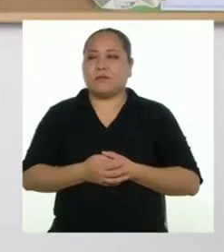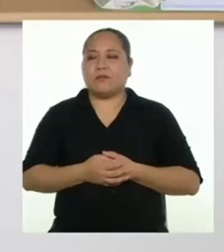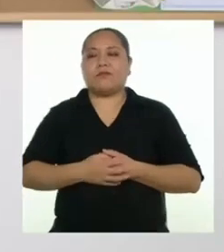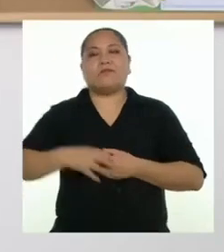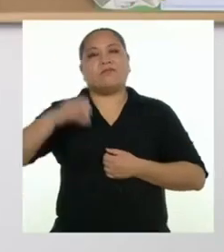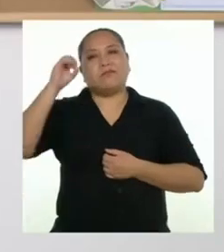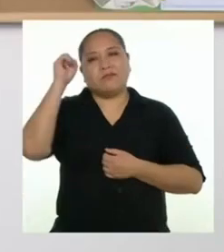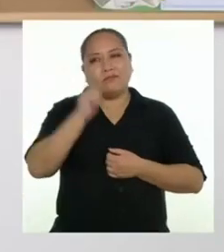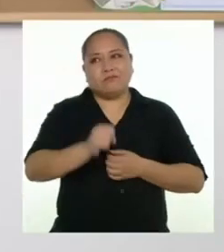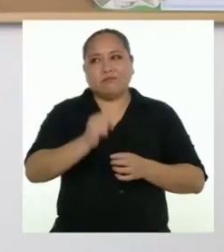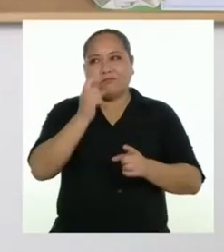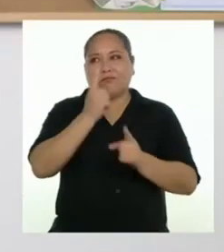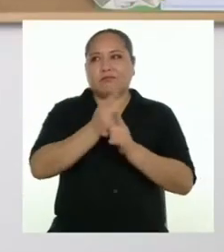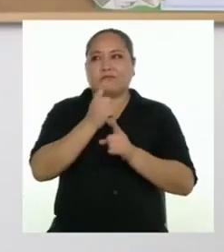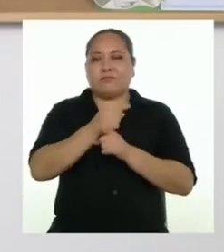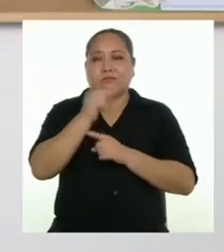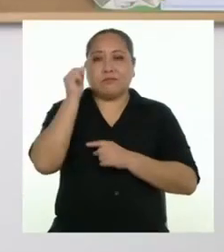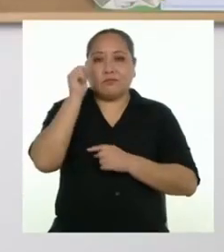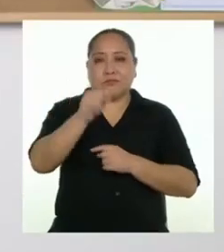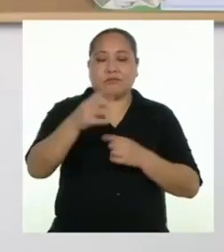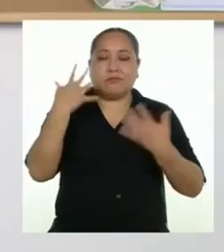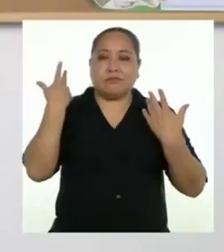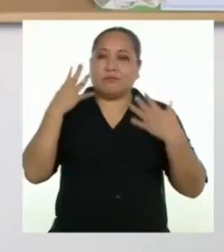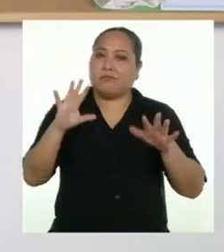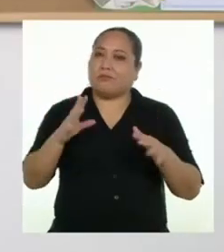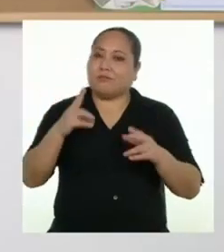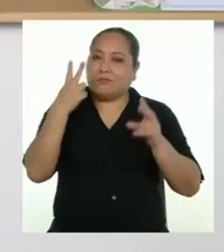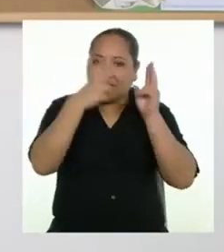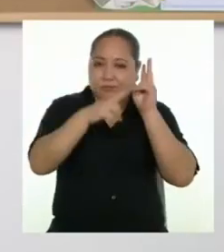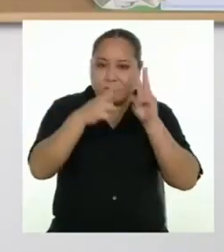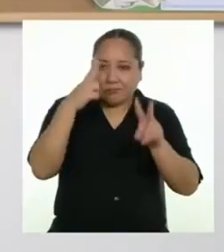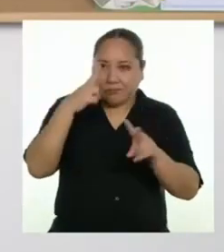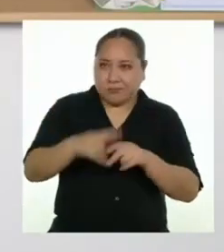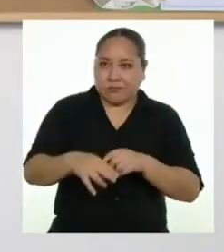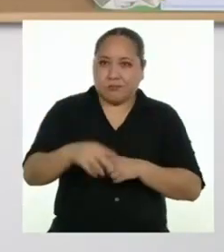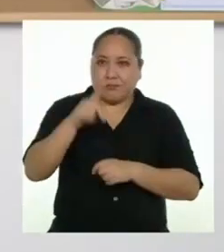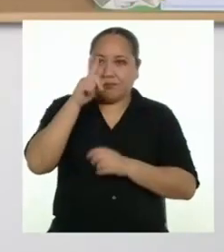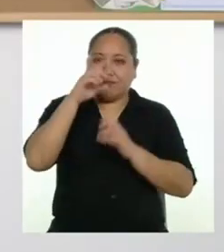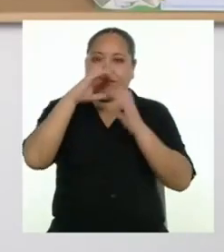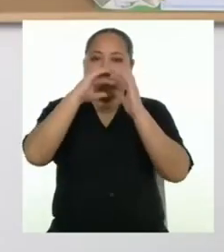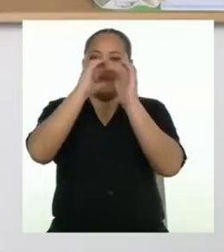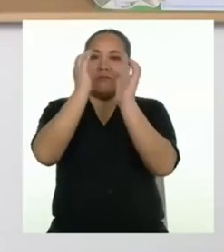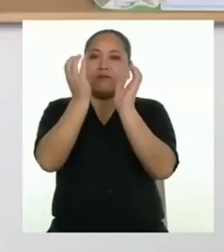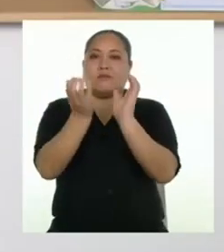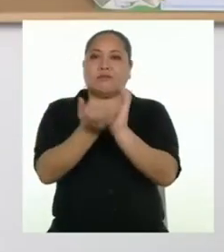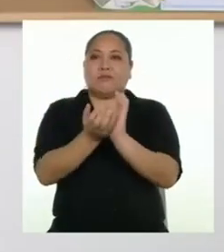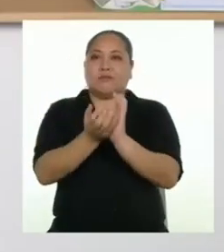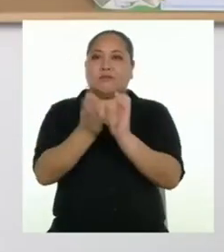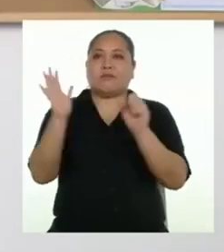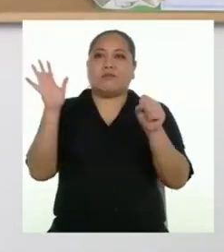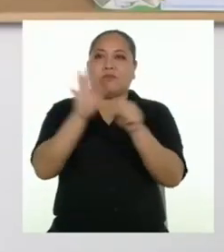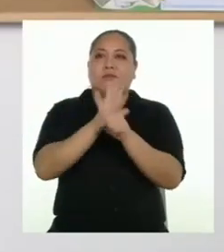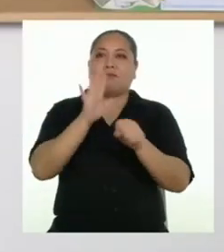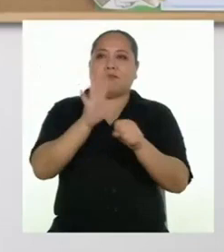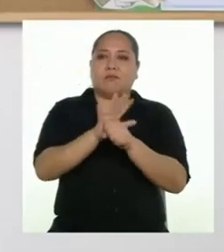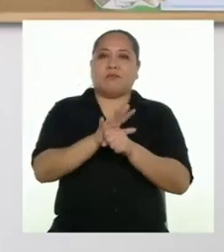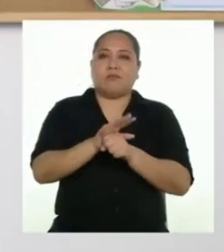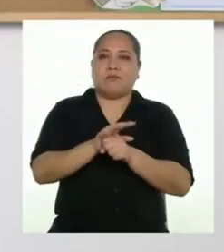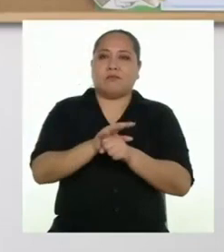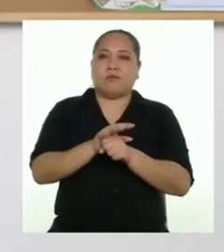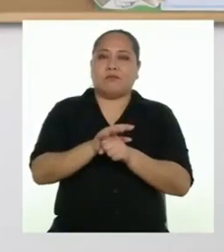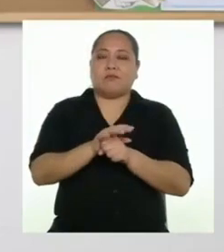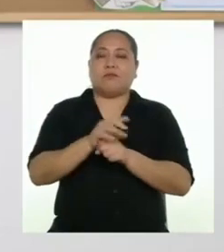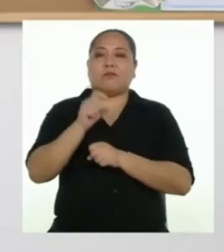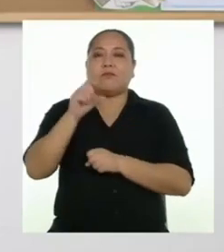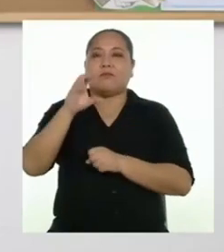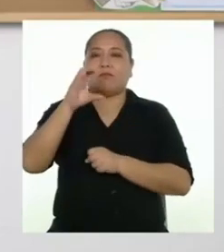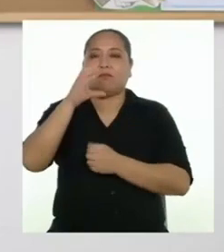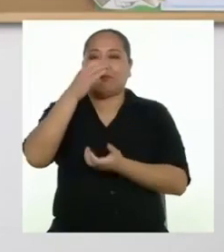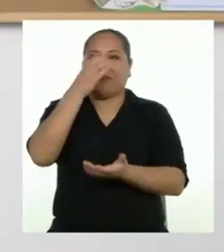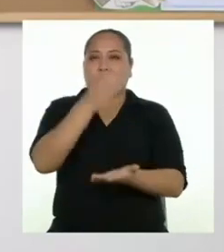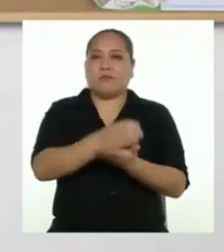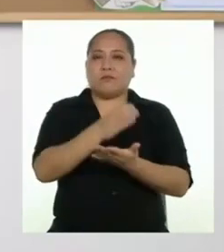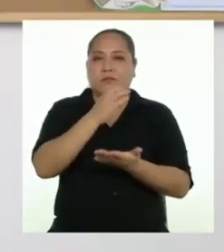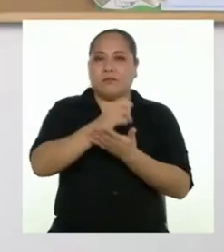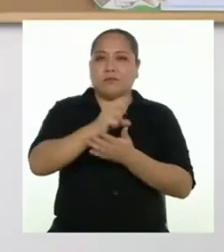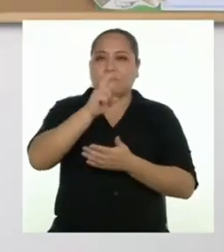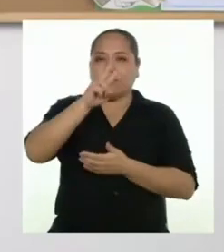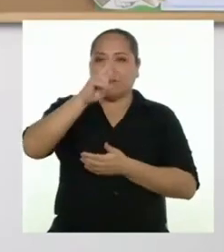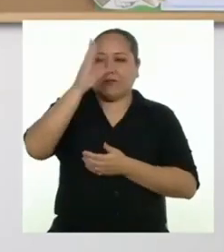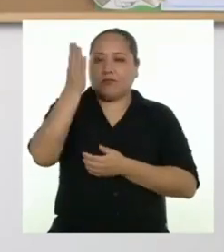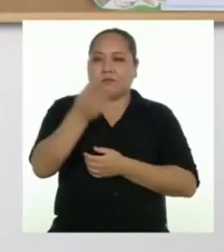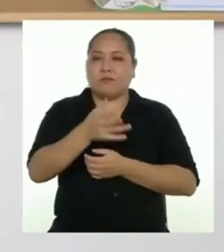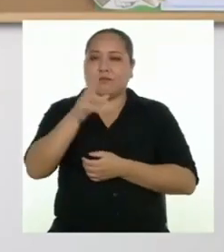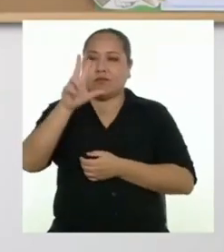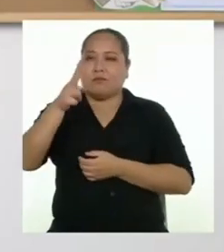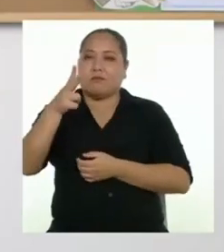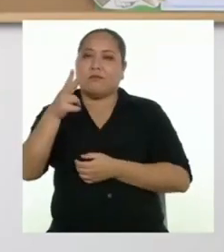Así es. Y con ello llegamos a la conclusión de que una esfera llena el cilindro en las dos terceras partes de su contenido